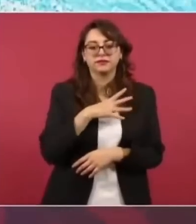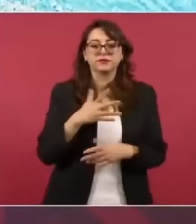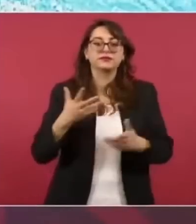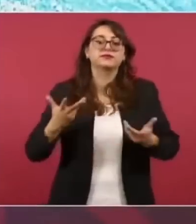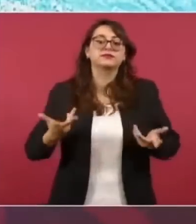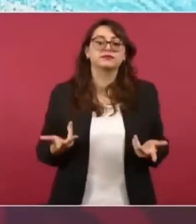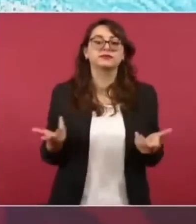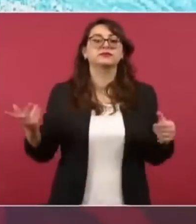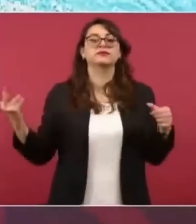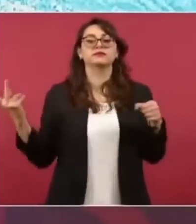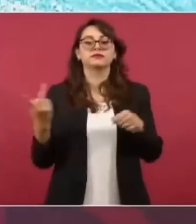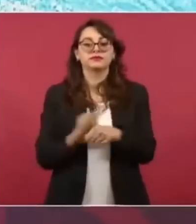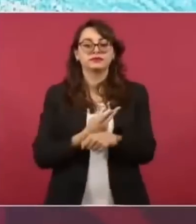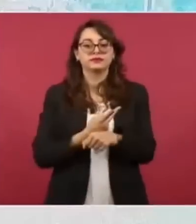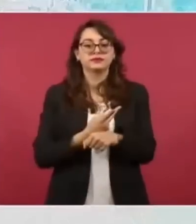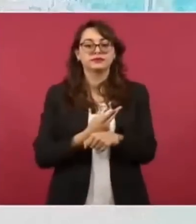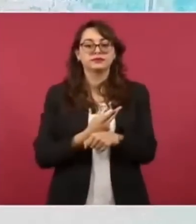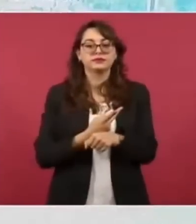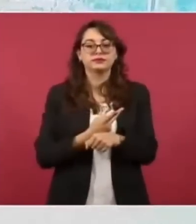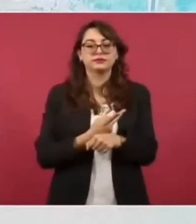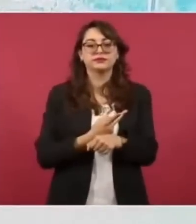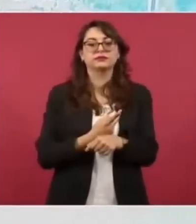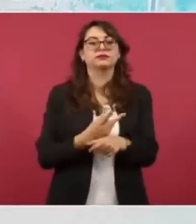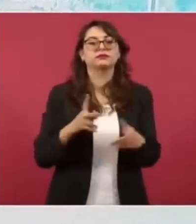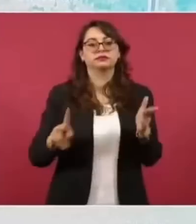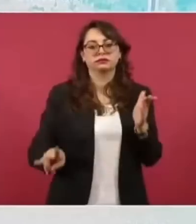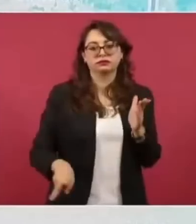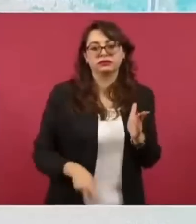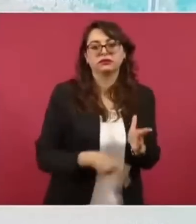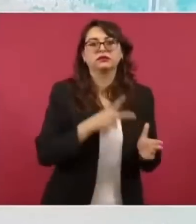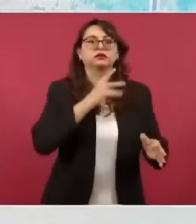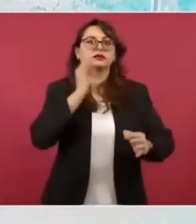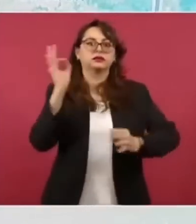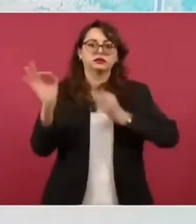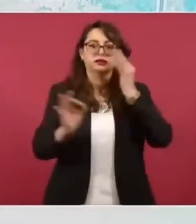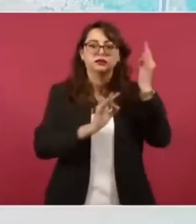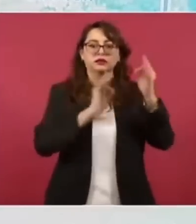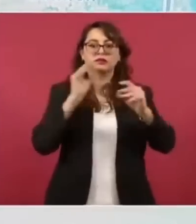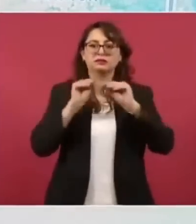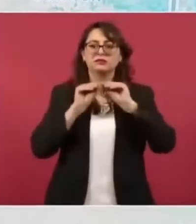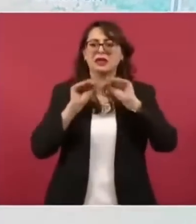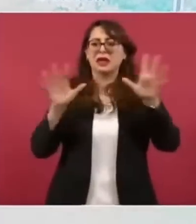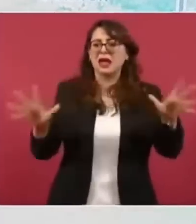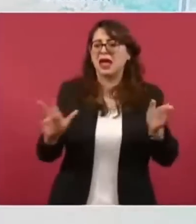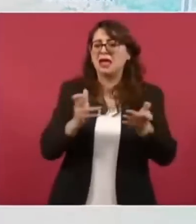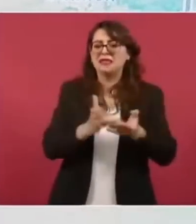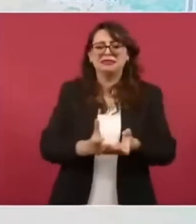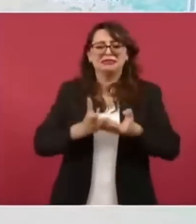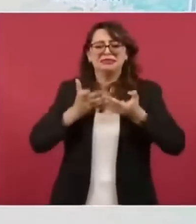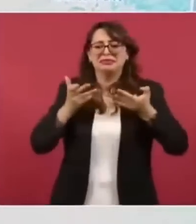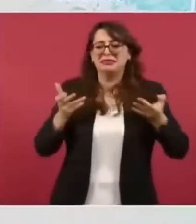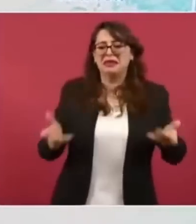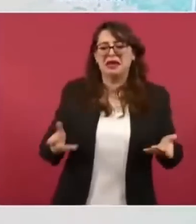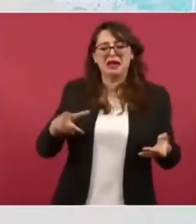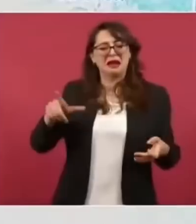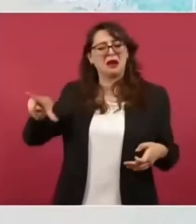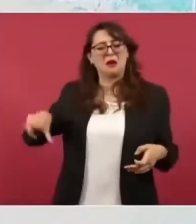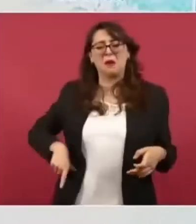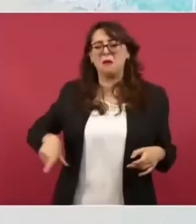vuelven con la cantaleta esa expropiación que barbaridad